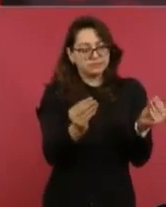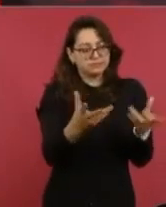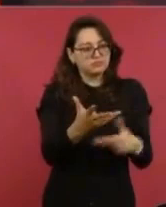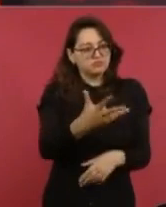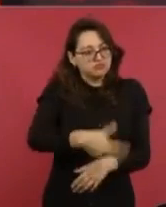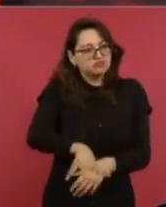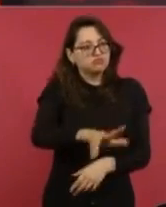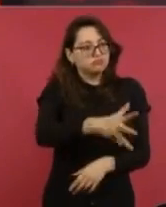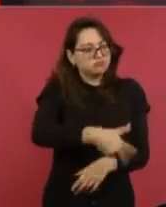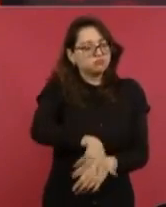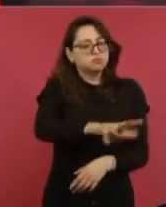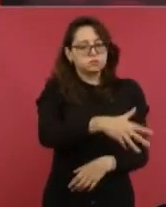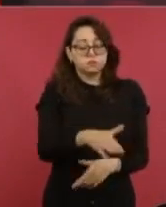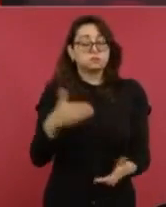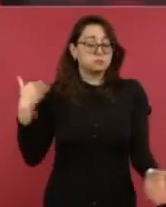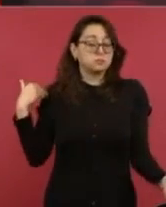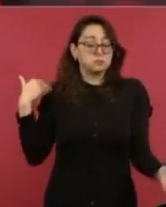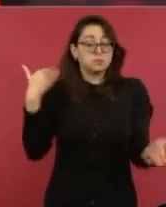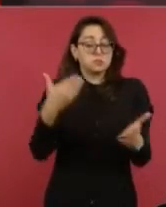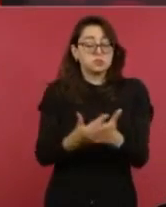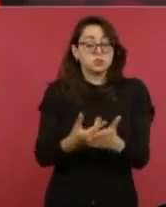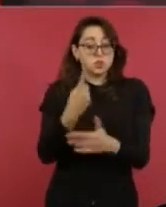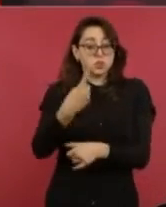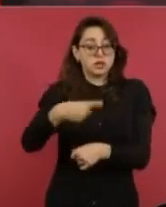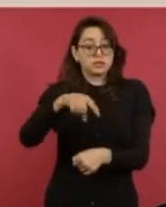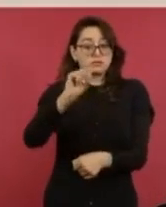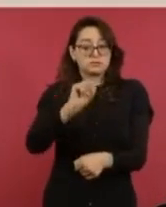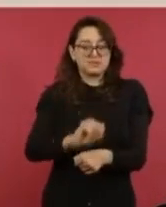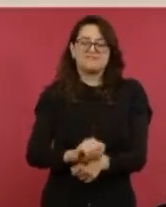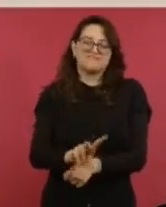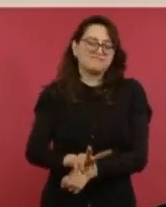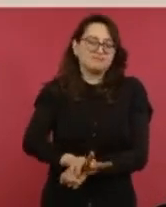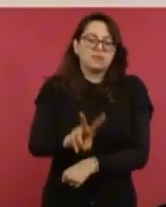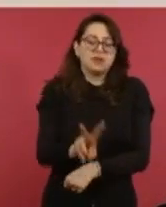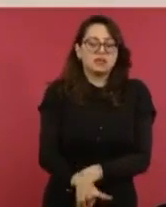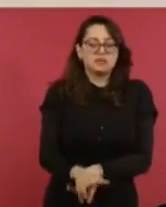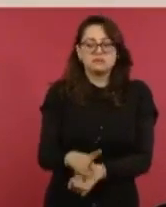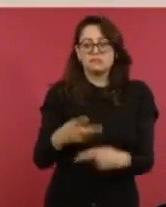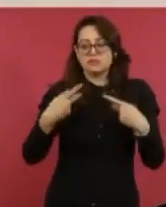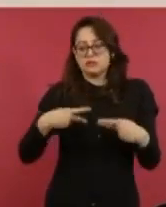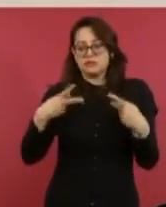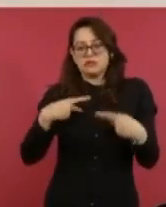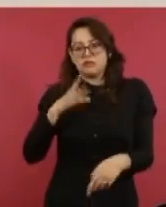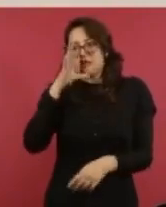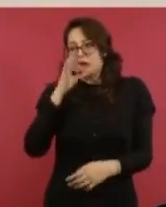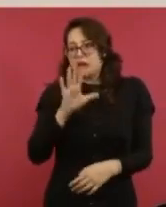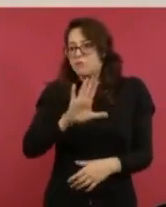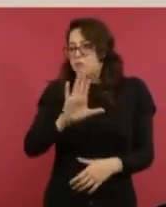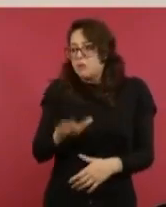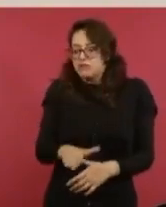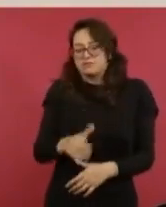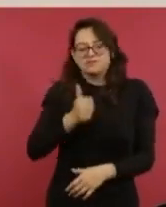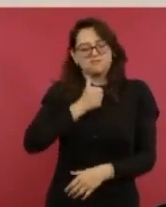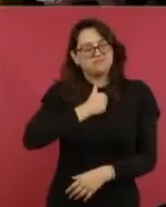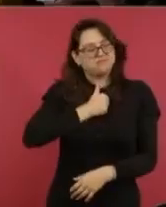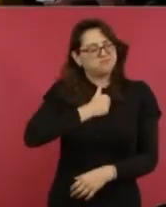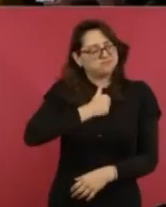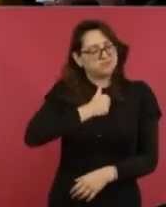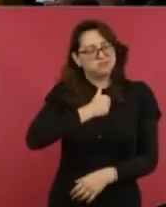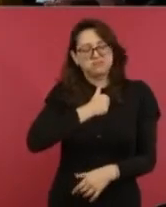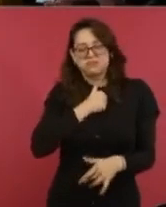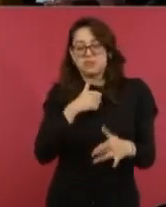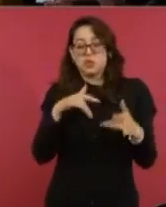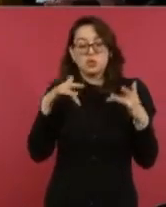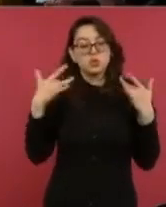que tenemos hasta el momento, pues todo fallecimiento es lamentable, esto es lo que más nos duele,